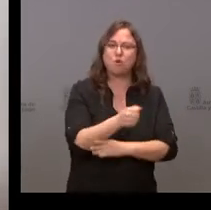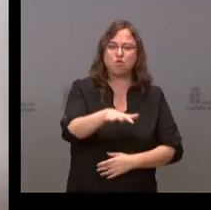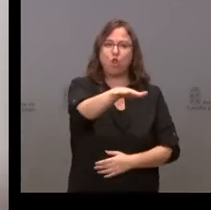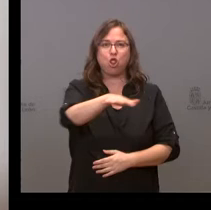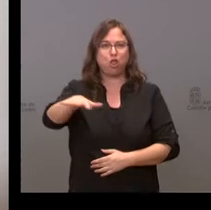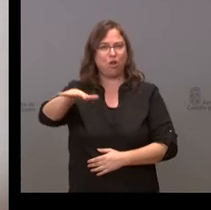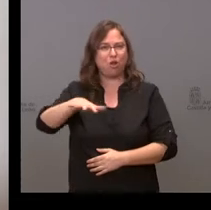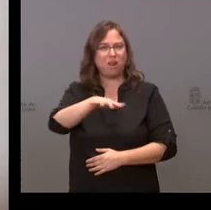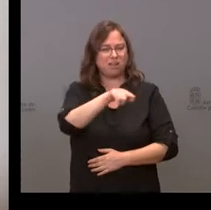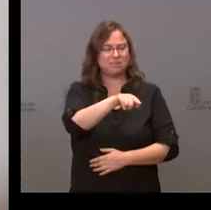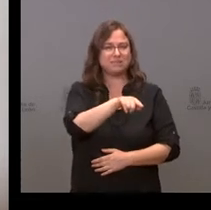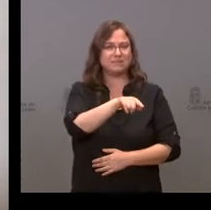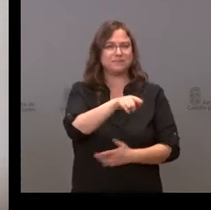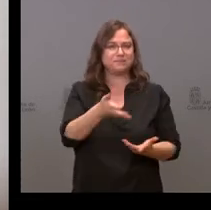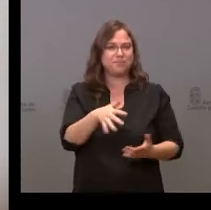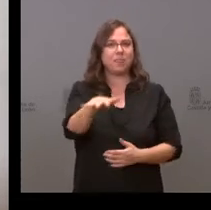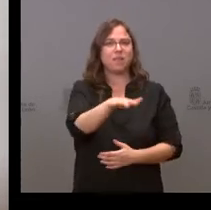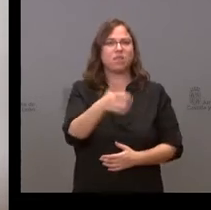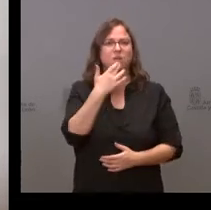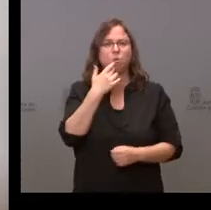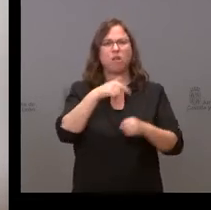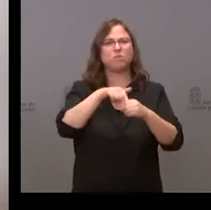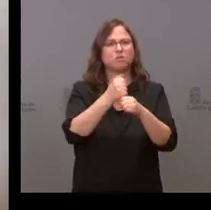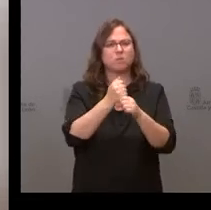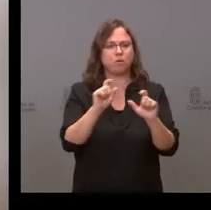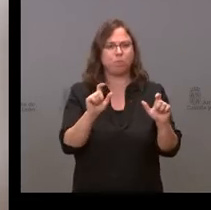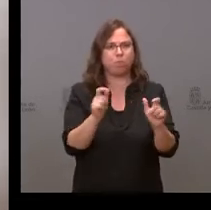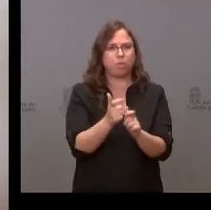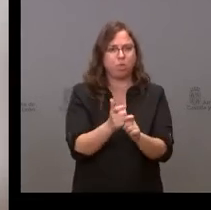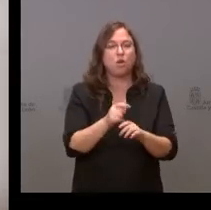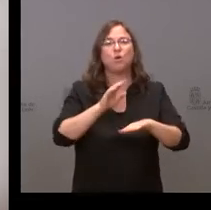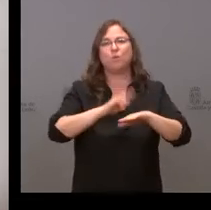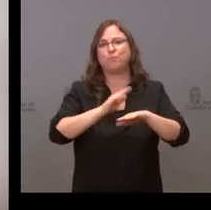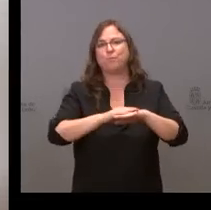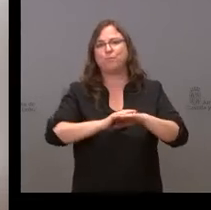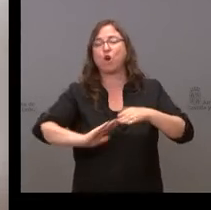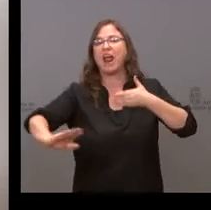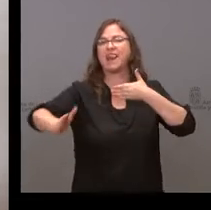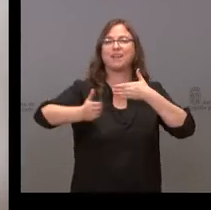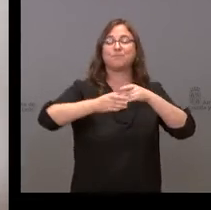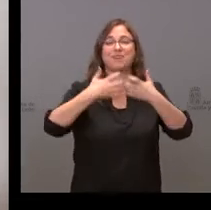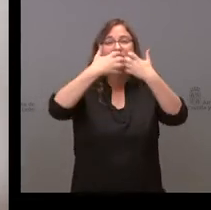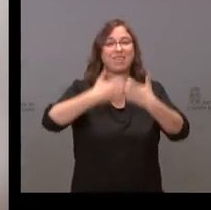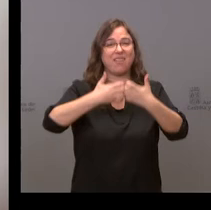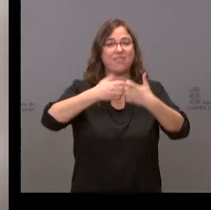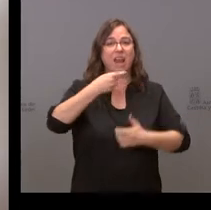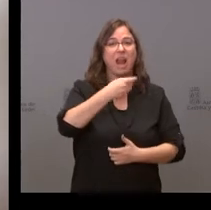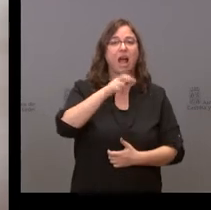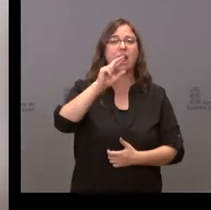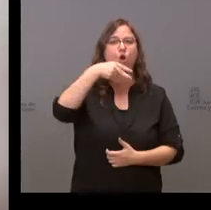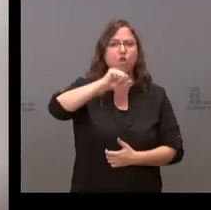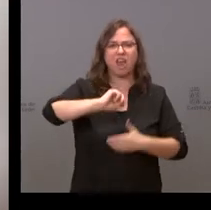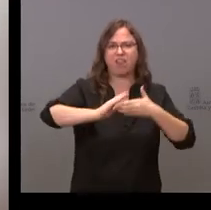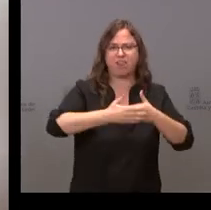puestos de trabajo cerrando la central de Garoña, cerrando las